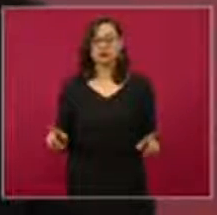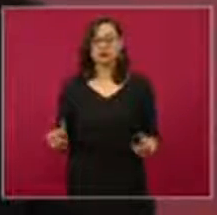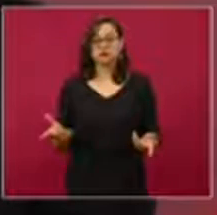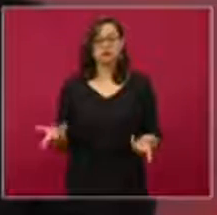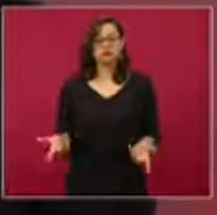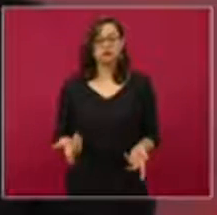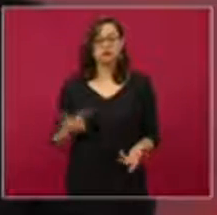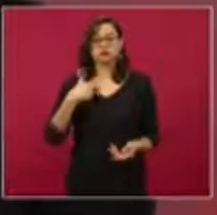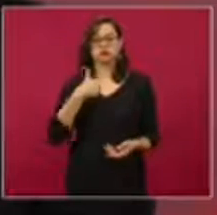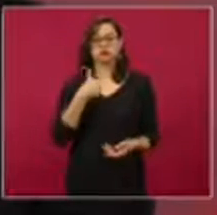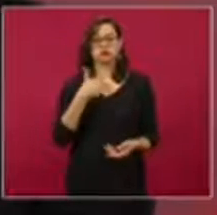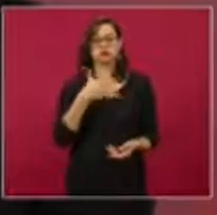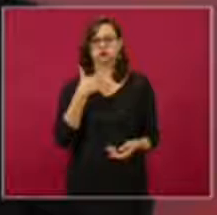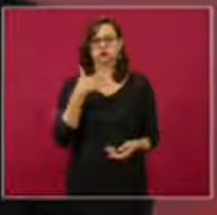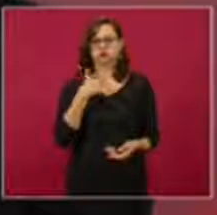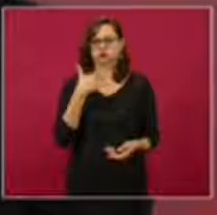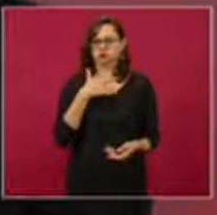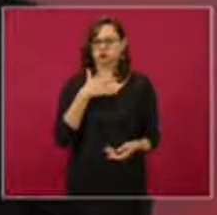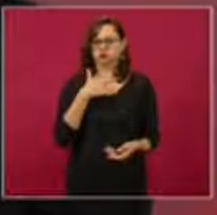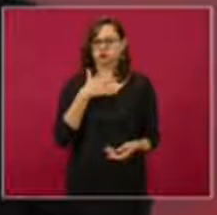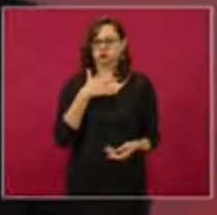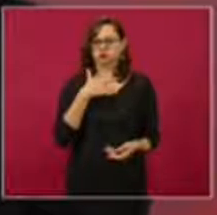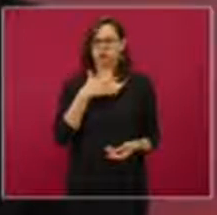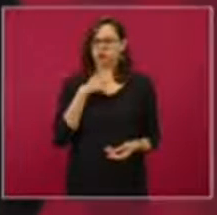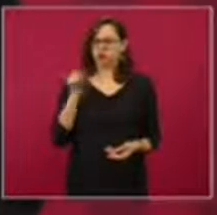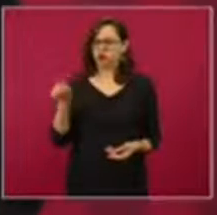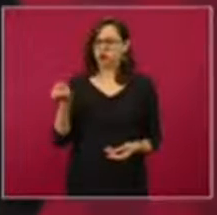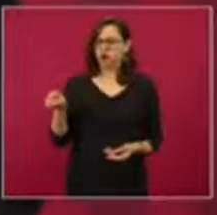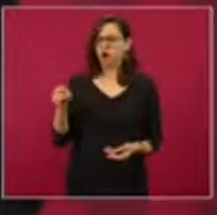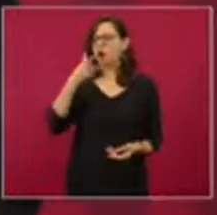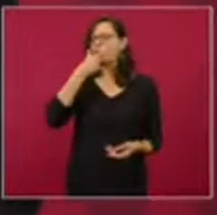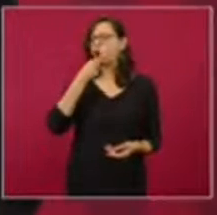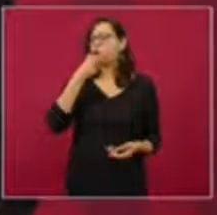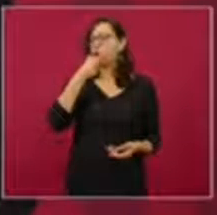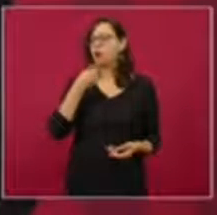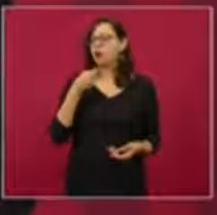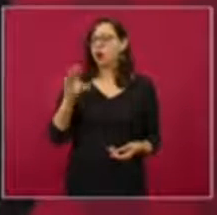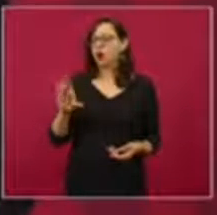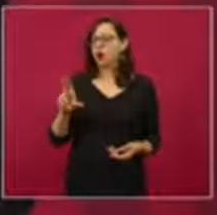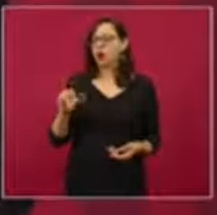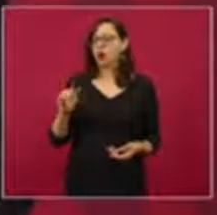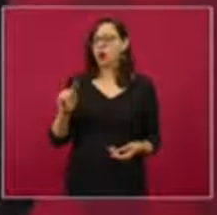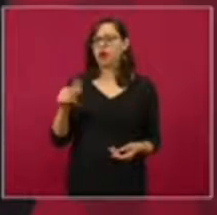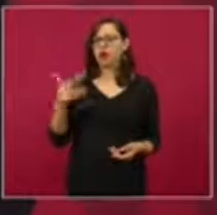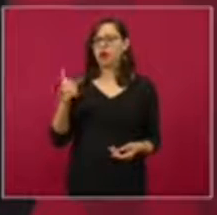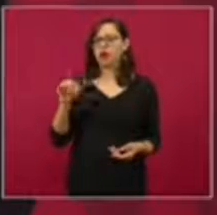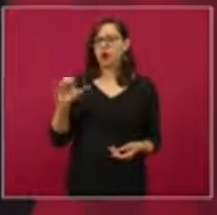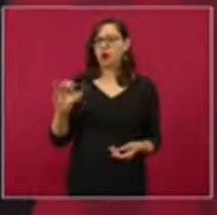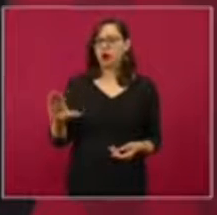que Cuitláhuac esté actuando